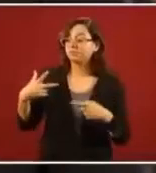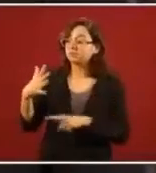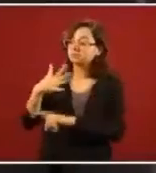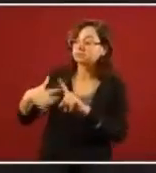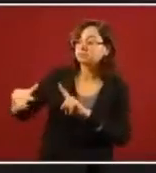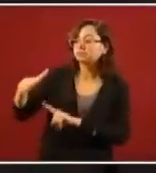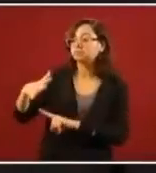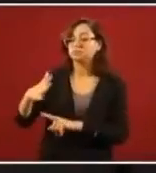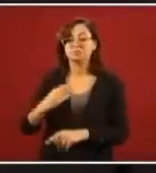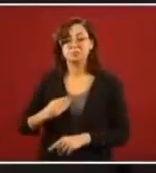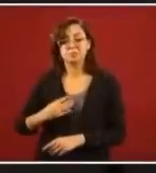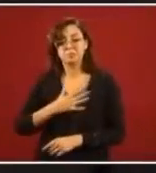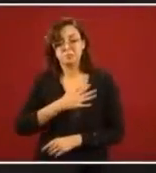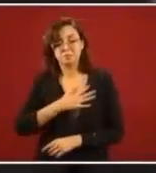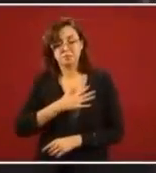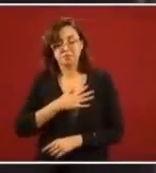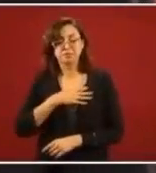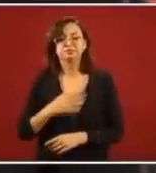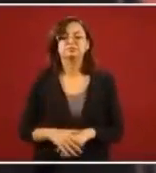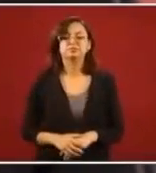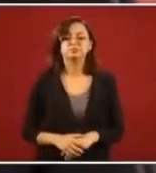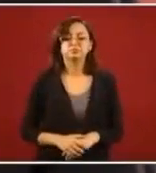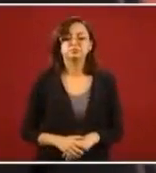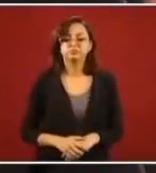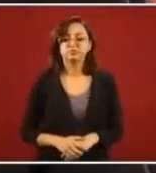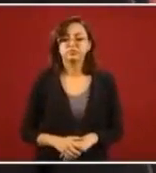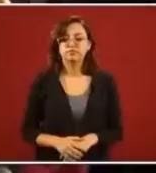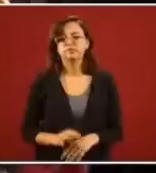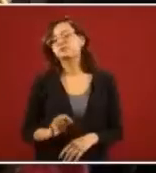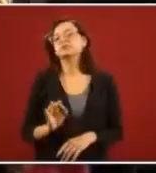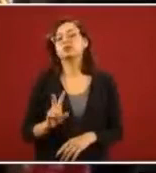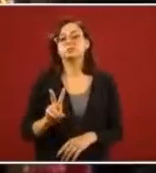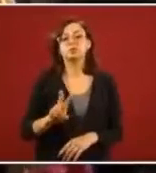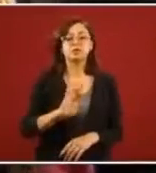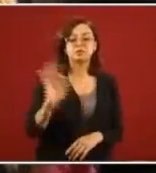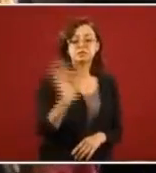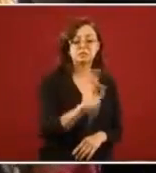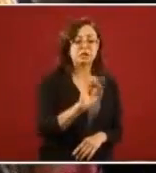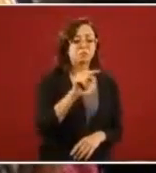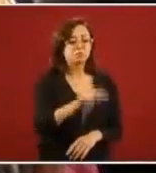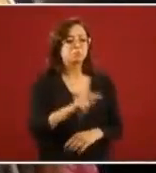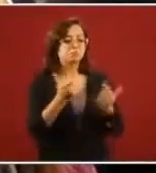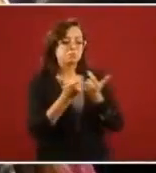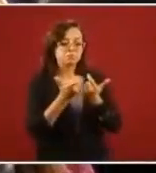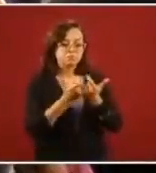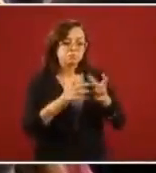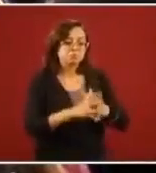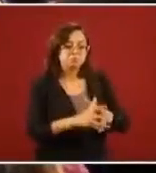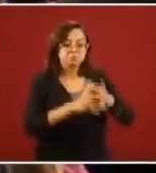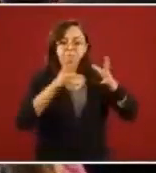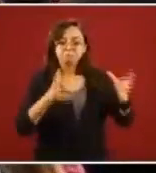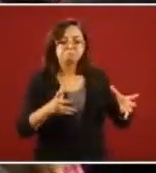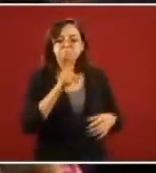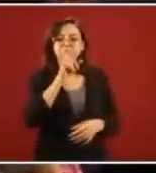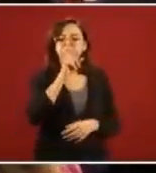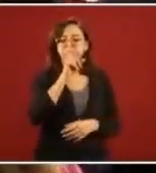Puede ser que no se tenga crecimiento, pero hay